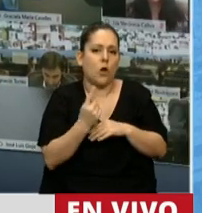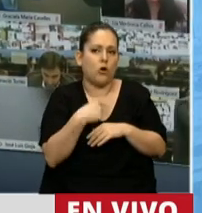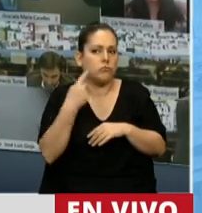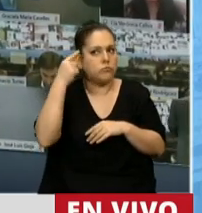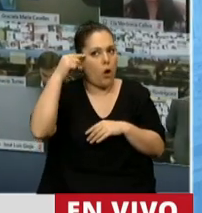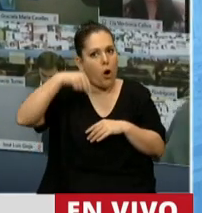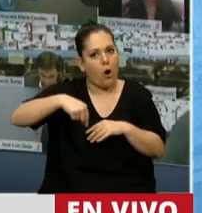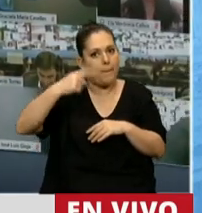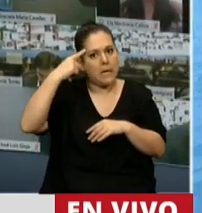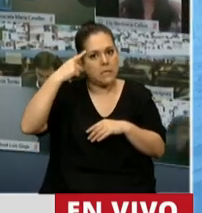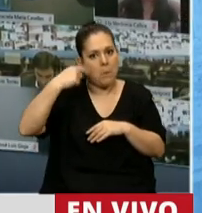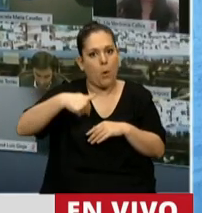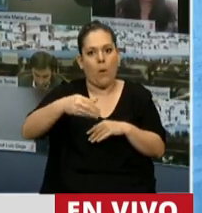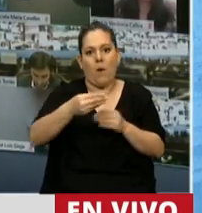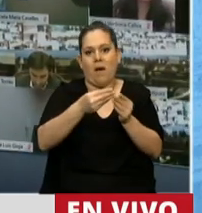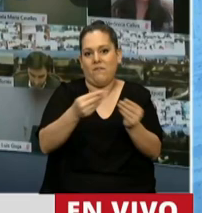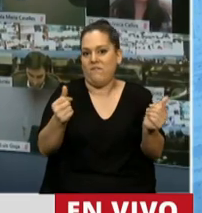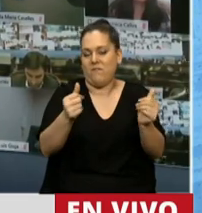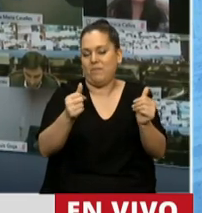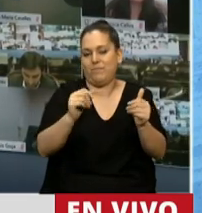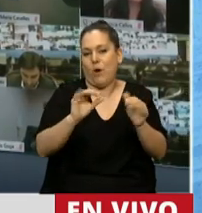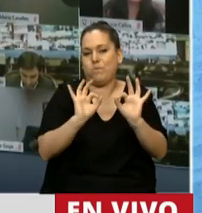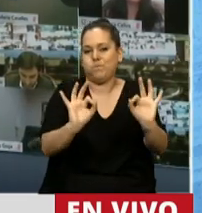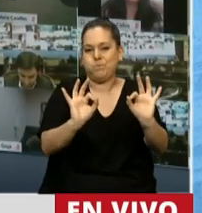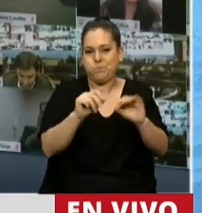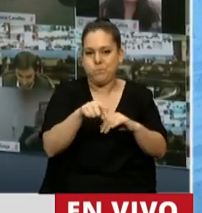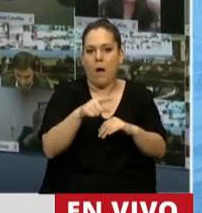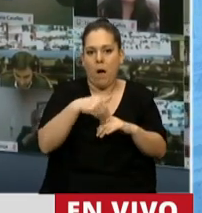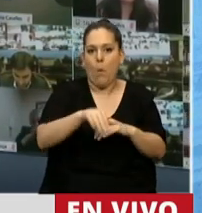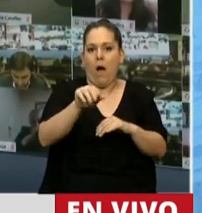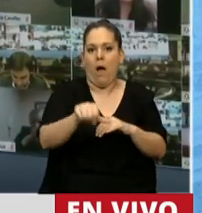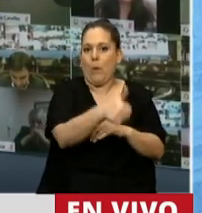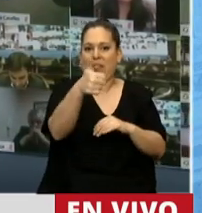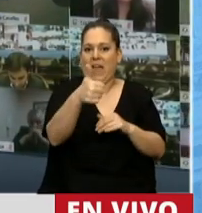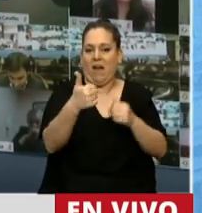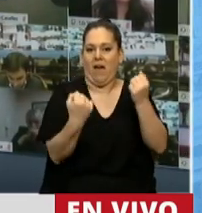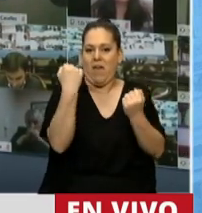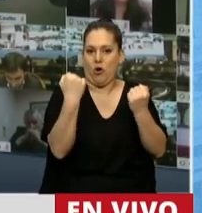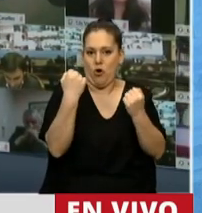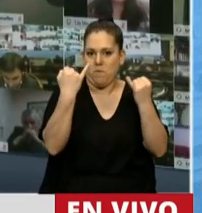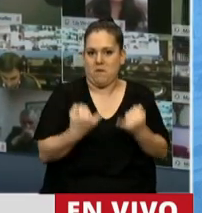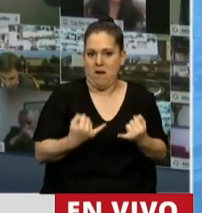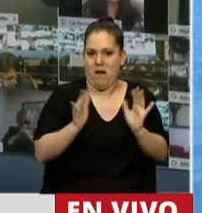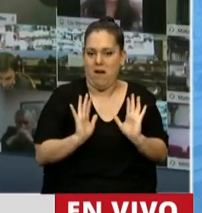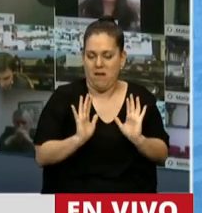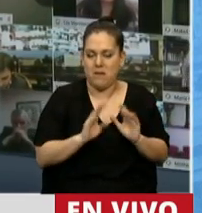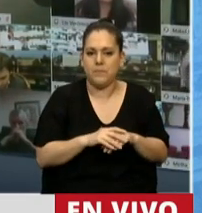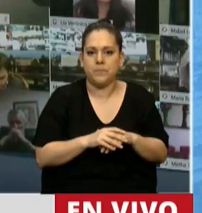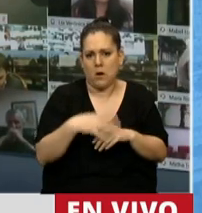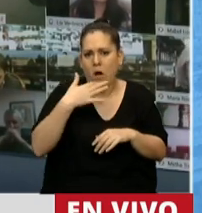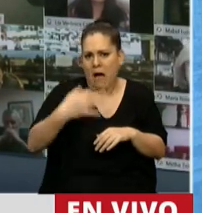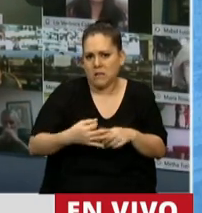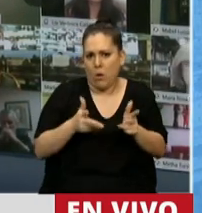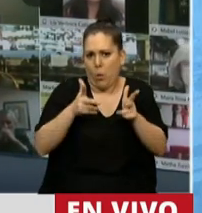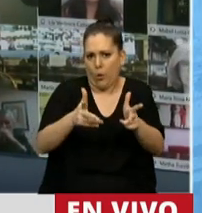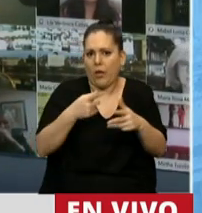noche pensamos redondear traerá grandes ventajas económicas. Les aseguro que